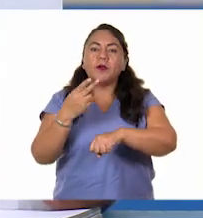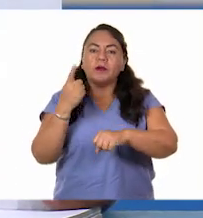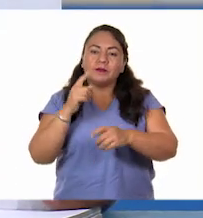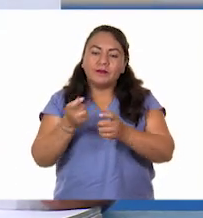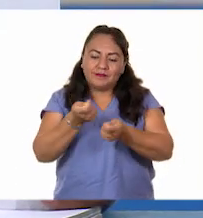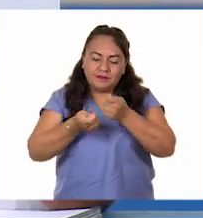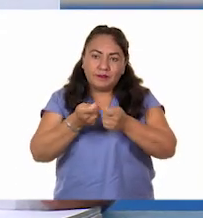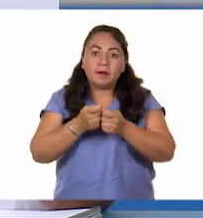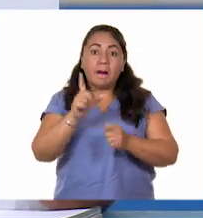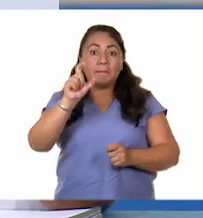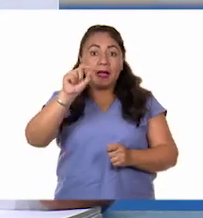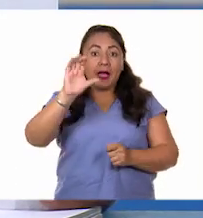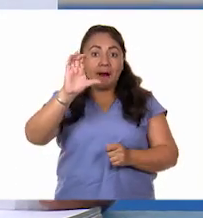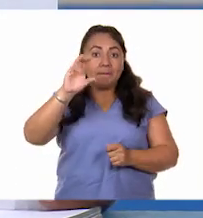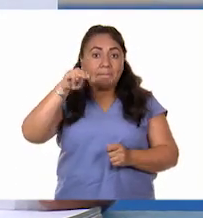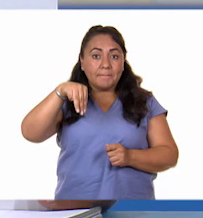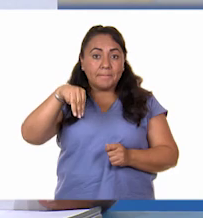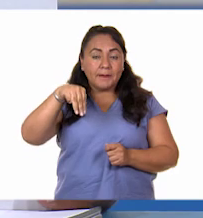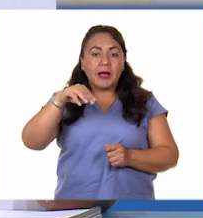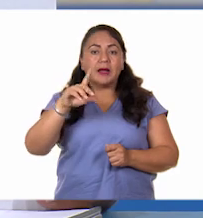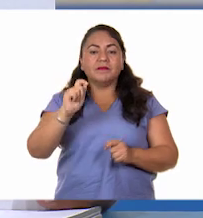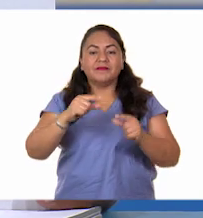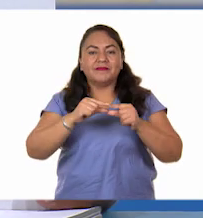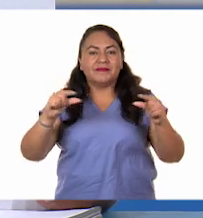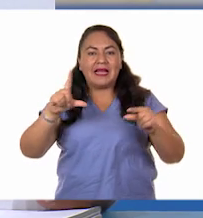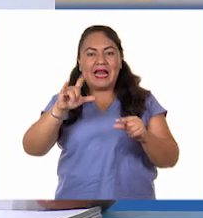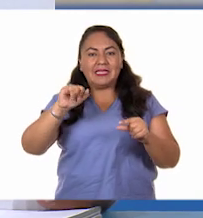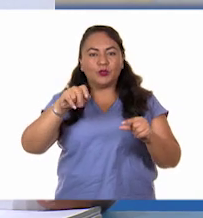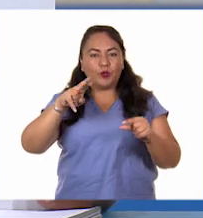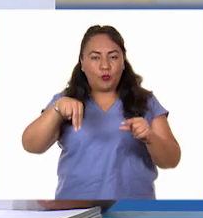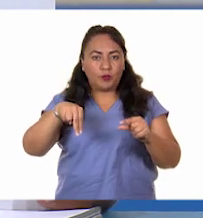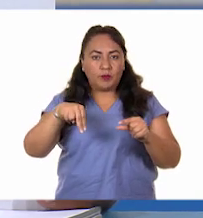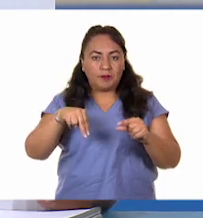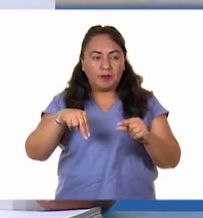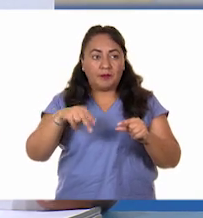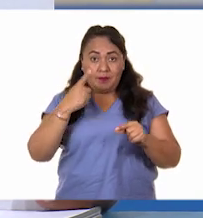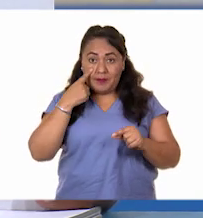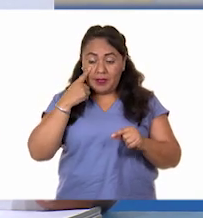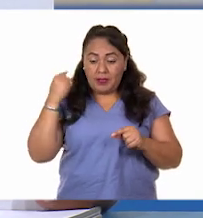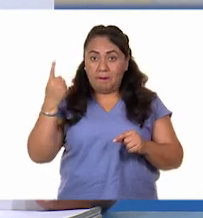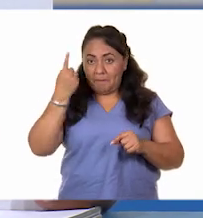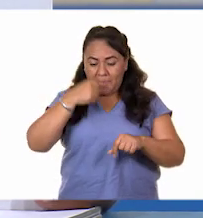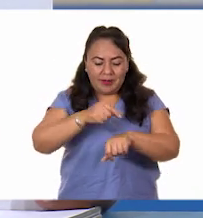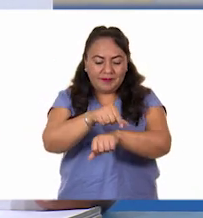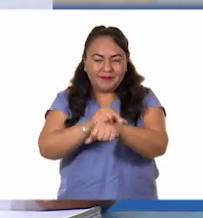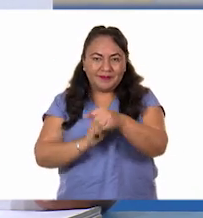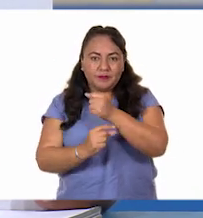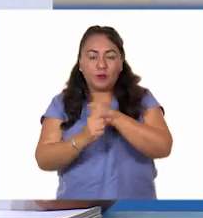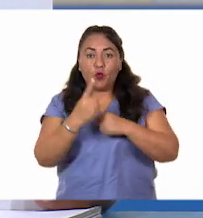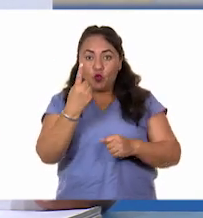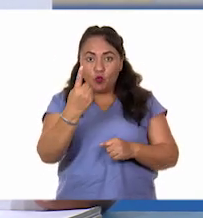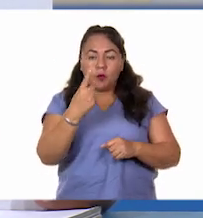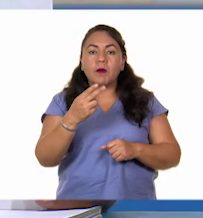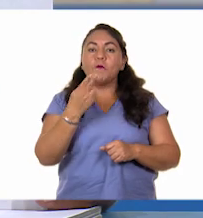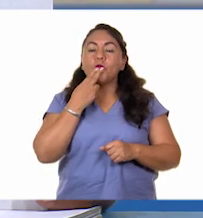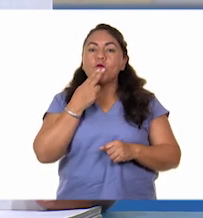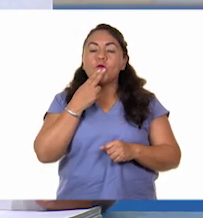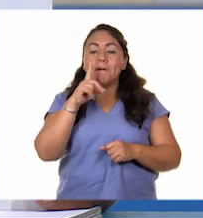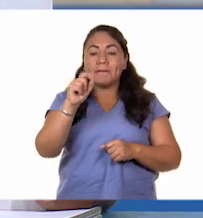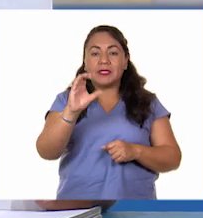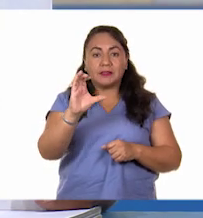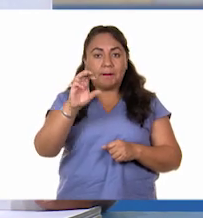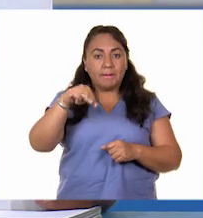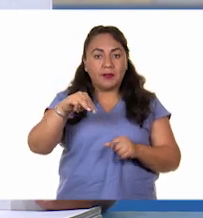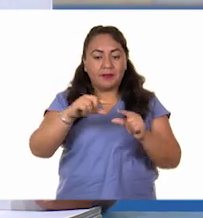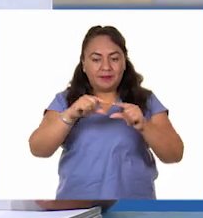20 centímetros de listón, fíjense bien, ¿eh? Si para hacer una pulsera se ocupan 20 centímetros